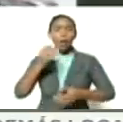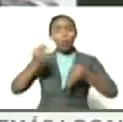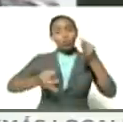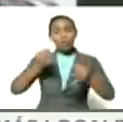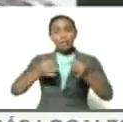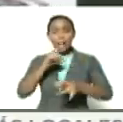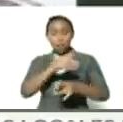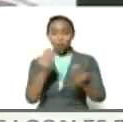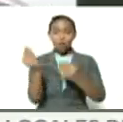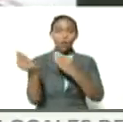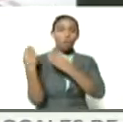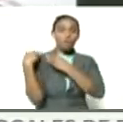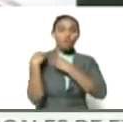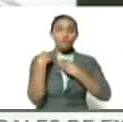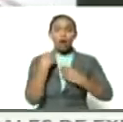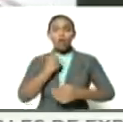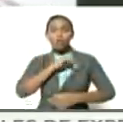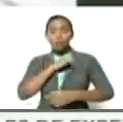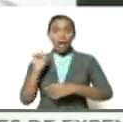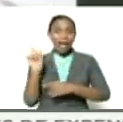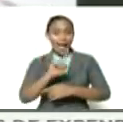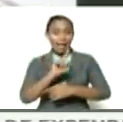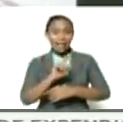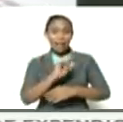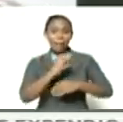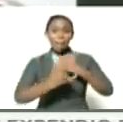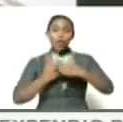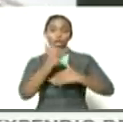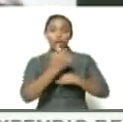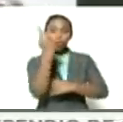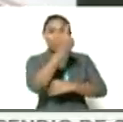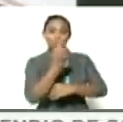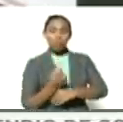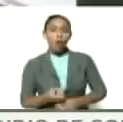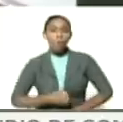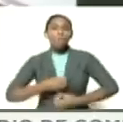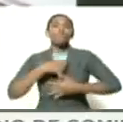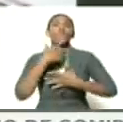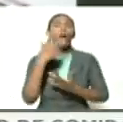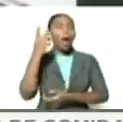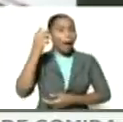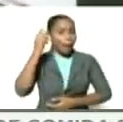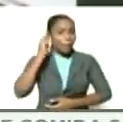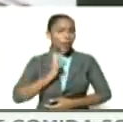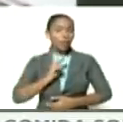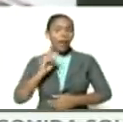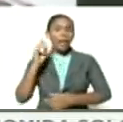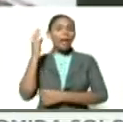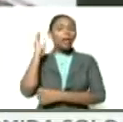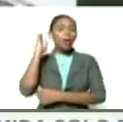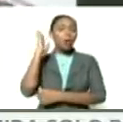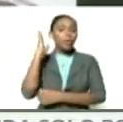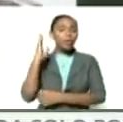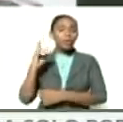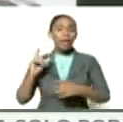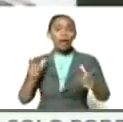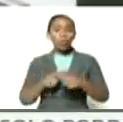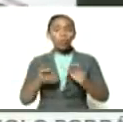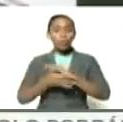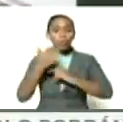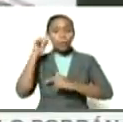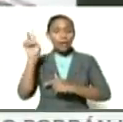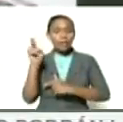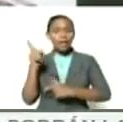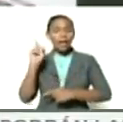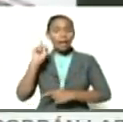es lo que nos convoca. Ese proyecto que diseñaba Bolívar, que expresaba Bolívar en el Congreso de Angostura, que por cierto es el proyecto que vence en